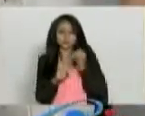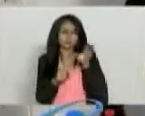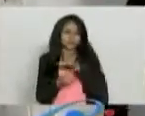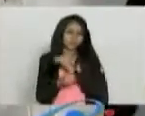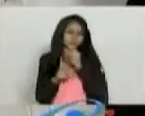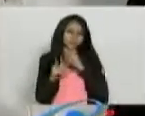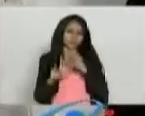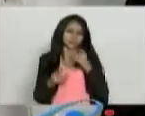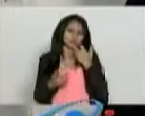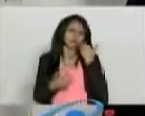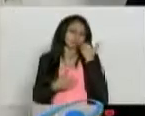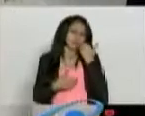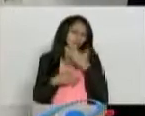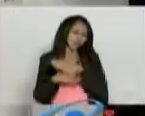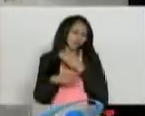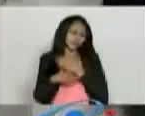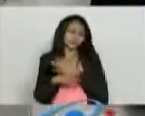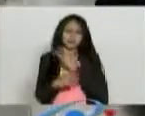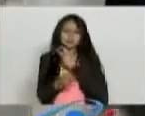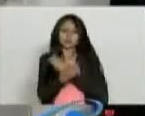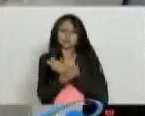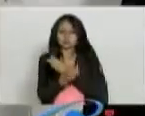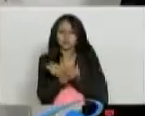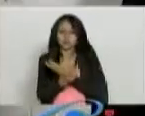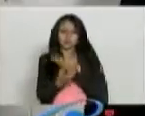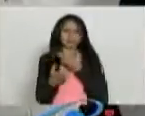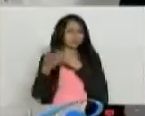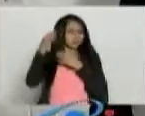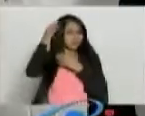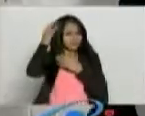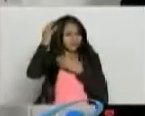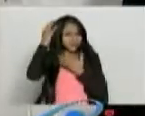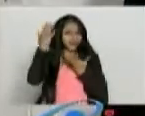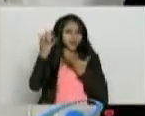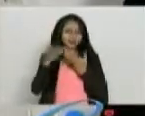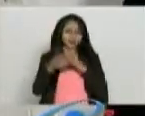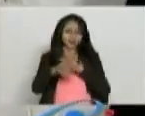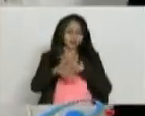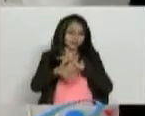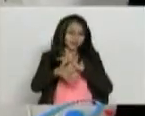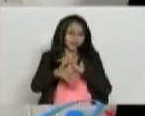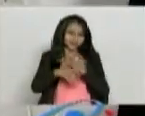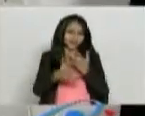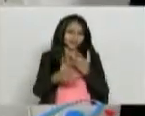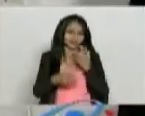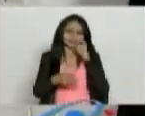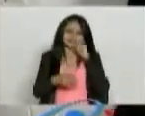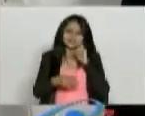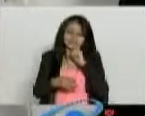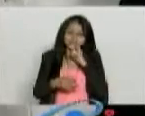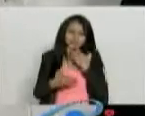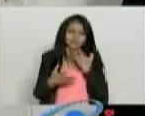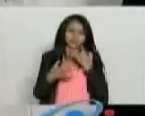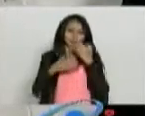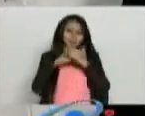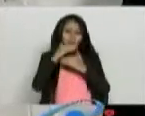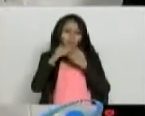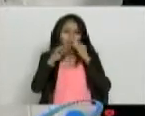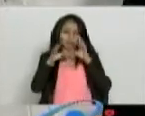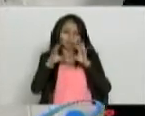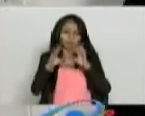los seres humanos vamos a tener un desgaste de la piel, del pelo, del hueso, de todo. De la parte sexual. Nos vamos acabando.